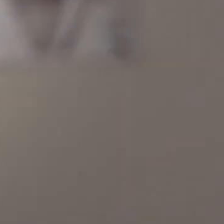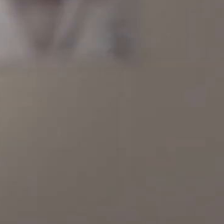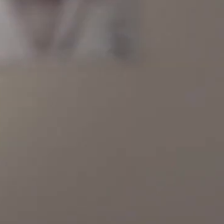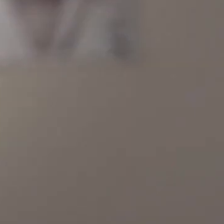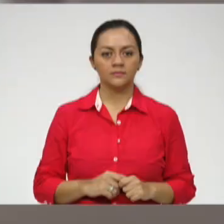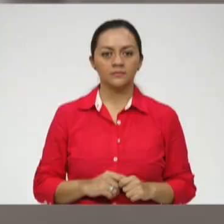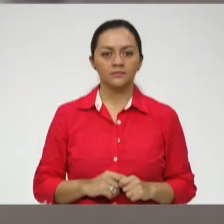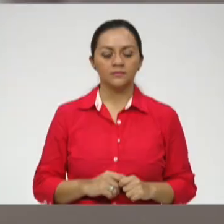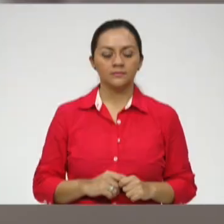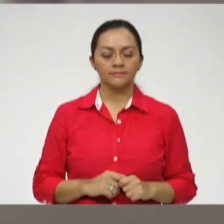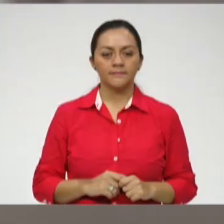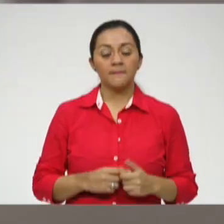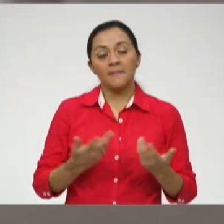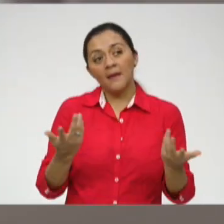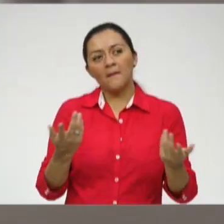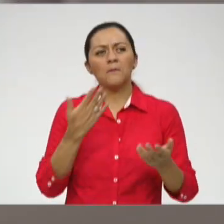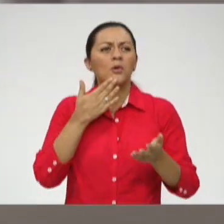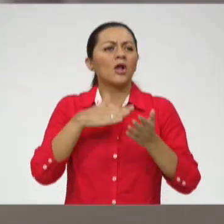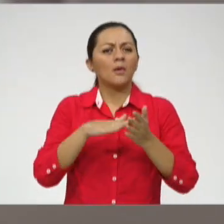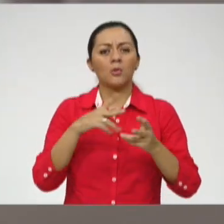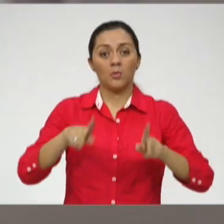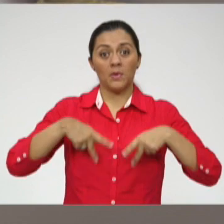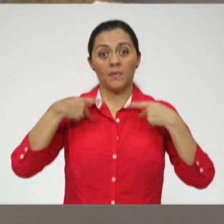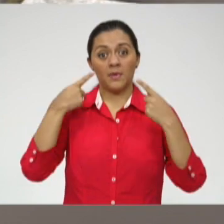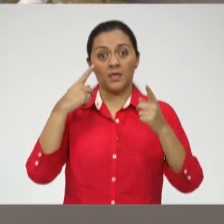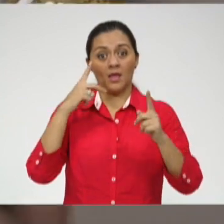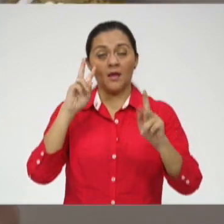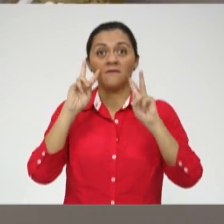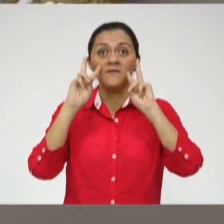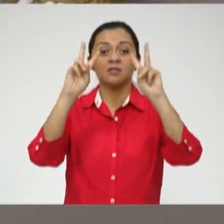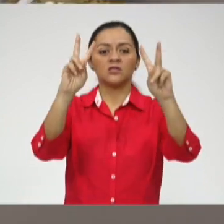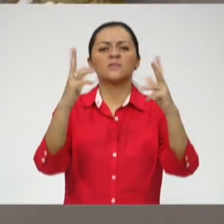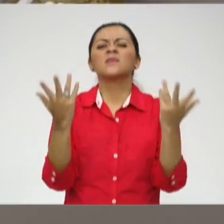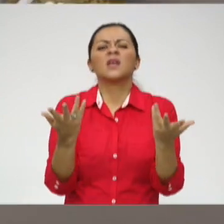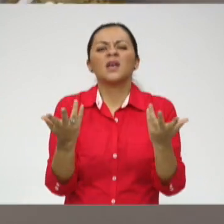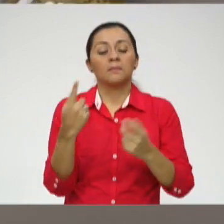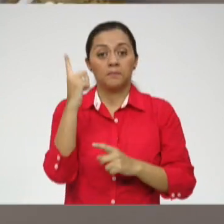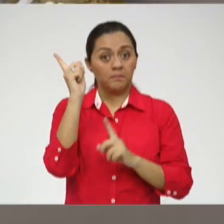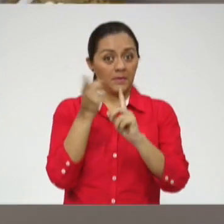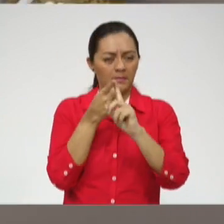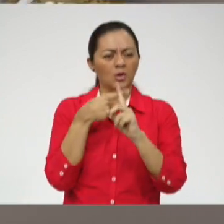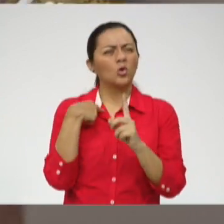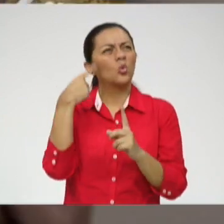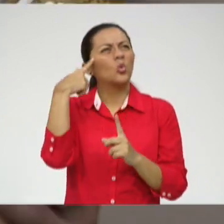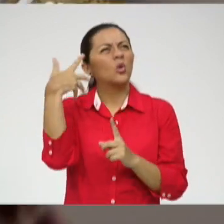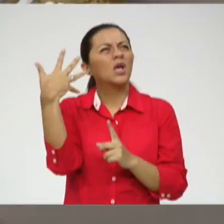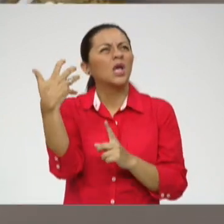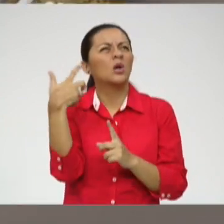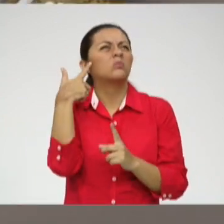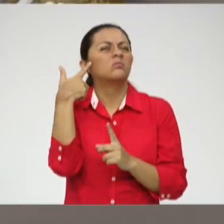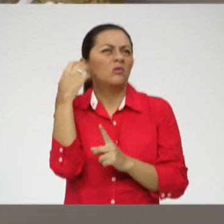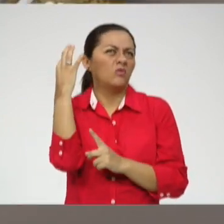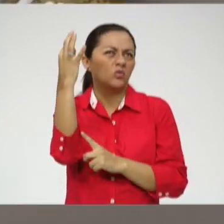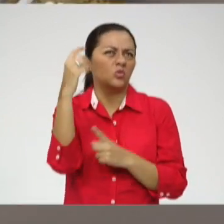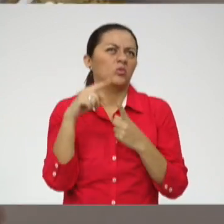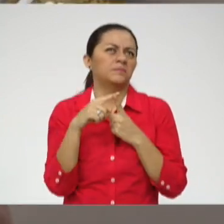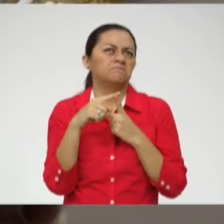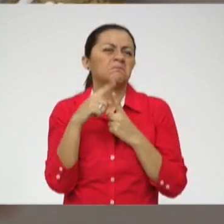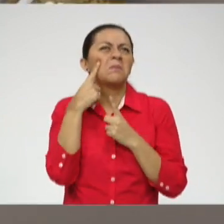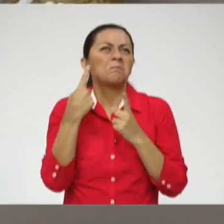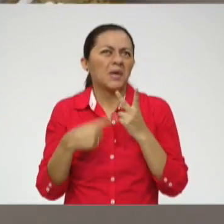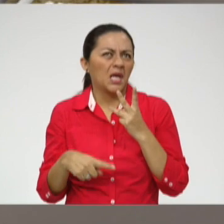Proyecto de vida es saber qué es lo que quiero lograr en la vida, por qué quiero vivir,